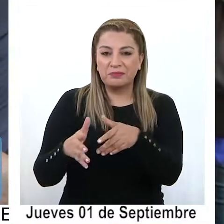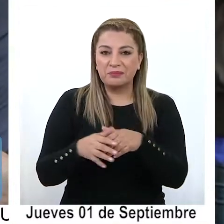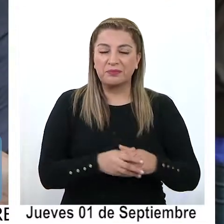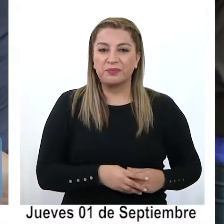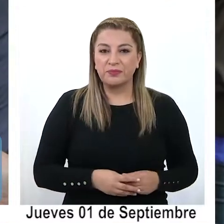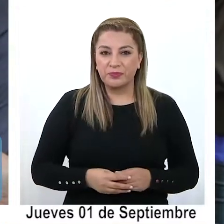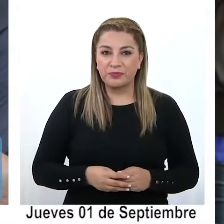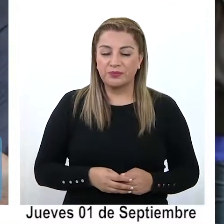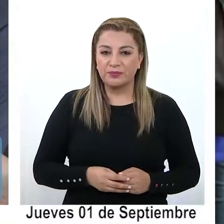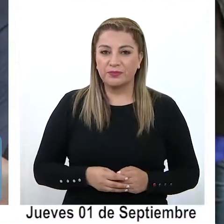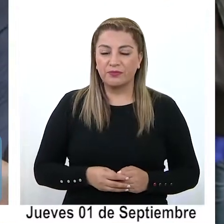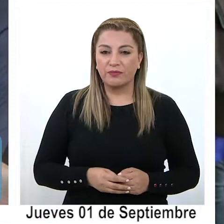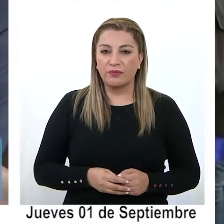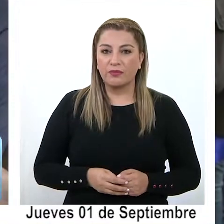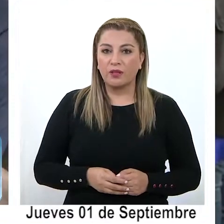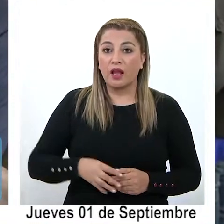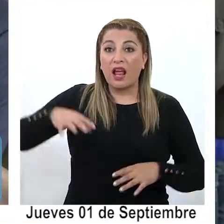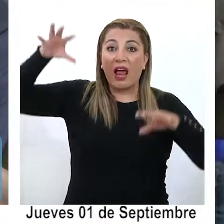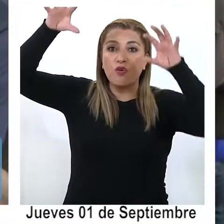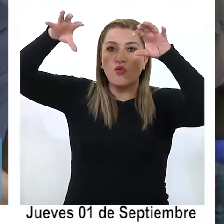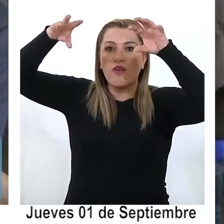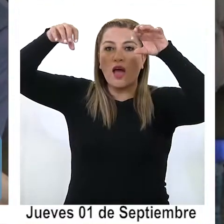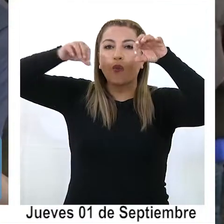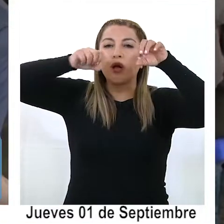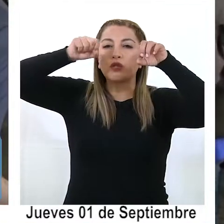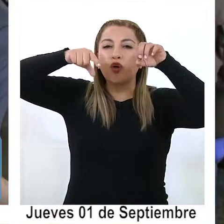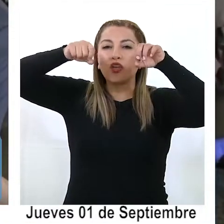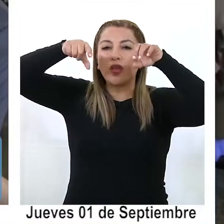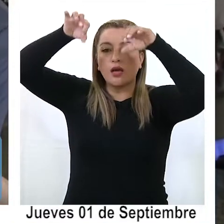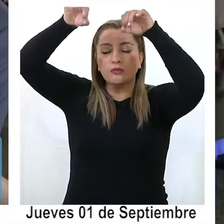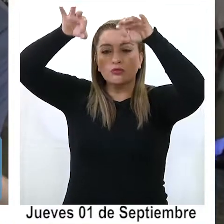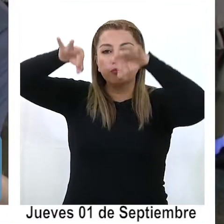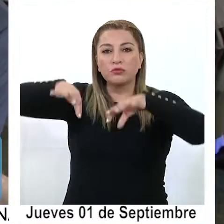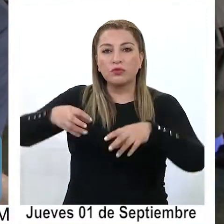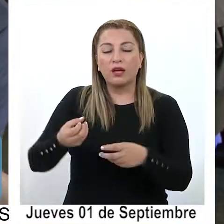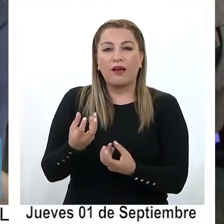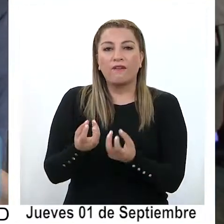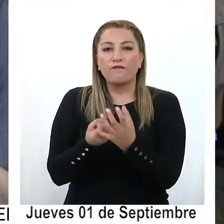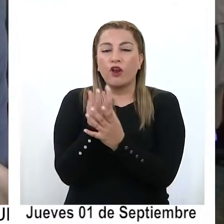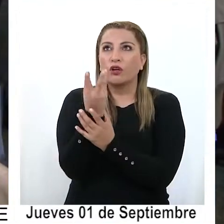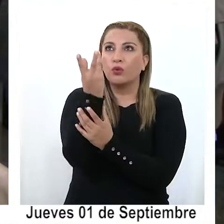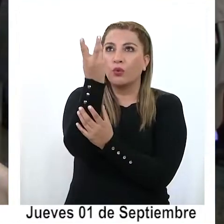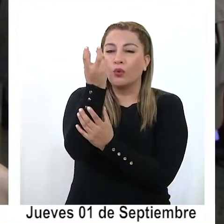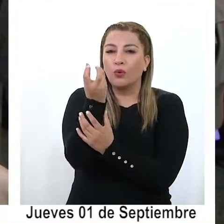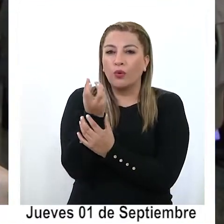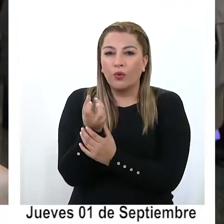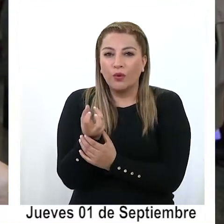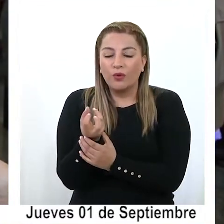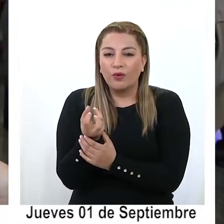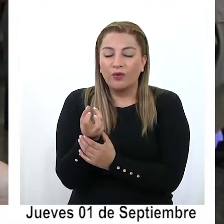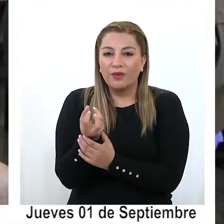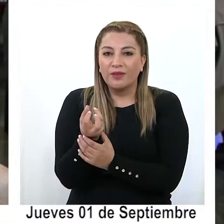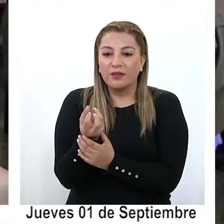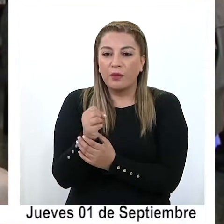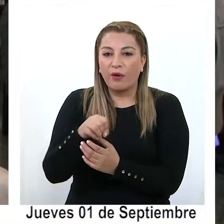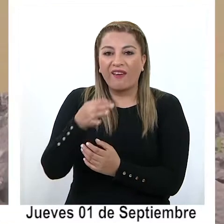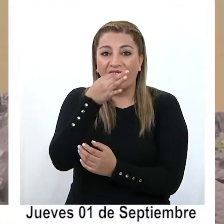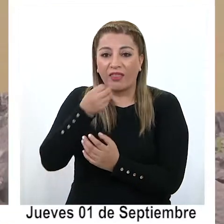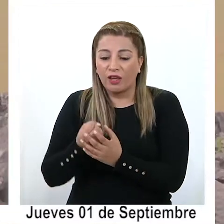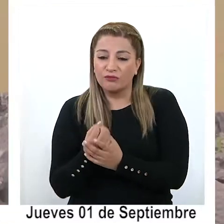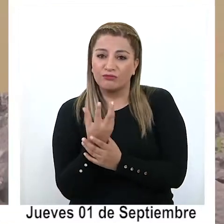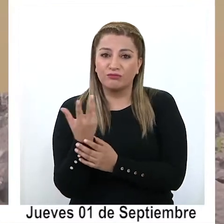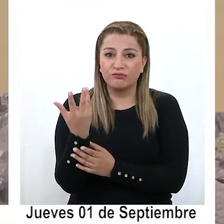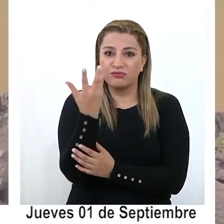el agua de las nubes, entonces aquí hay un trabajo, cae agua, salen las plantas,